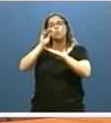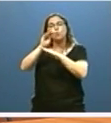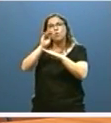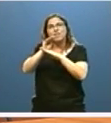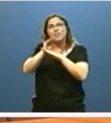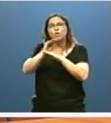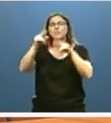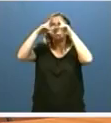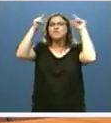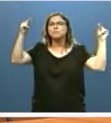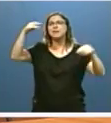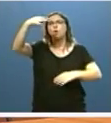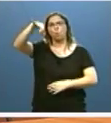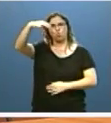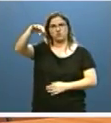único.